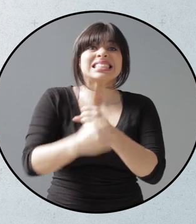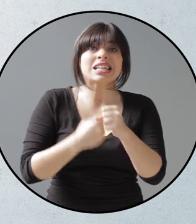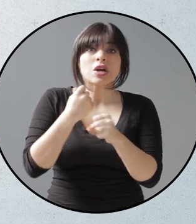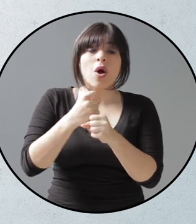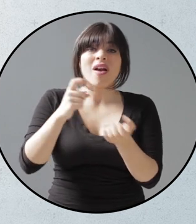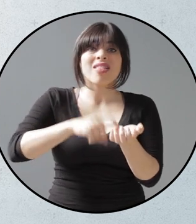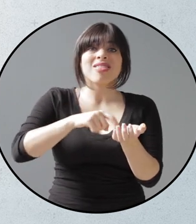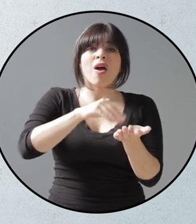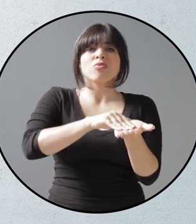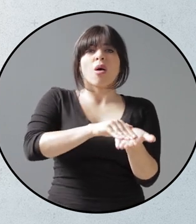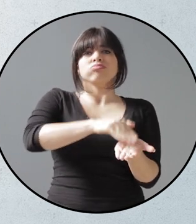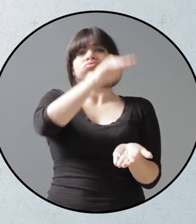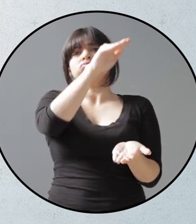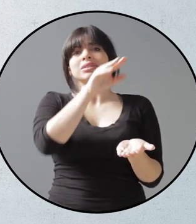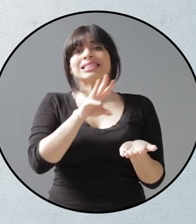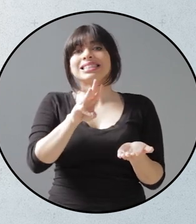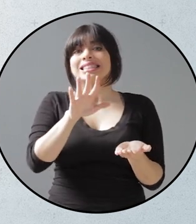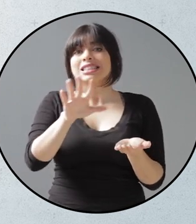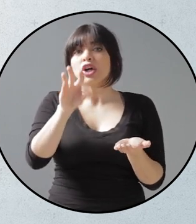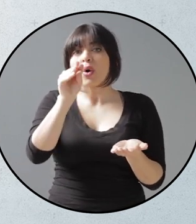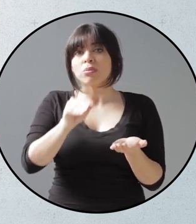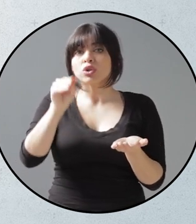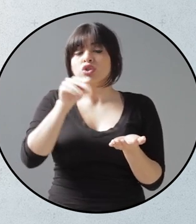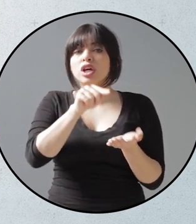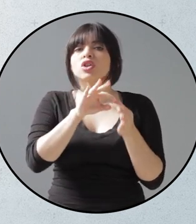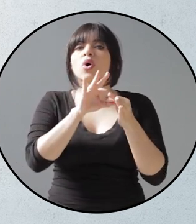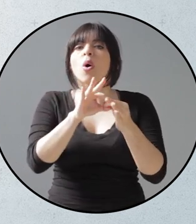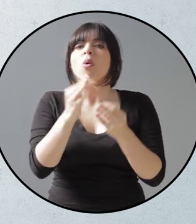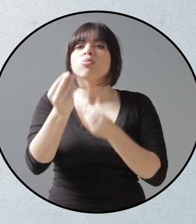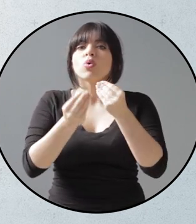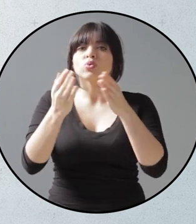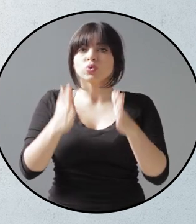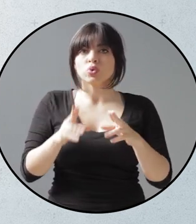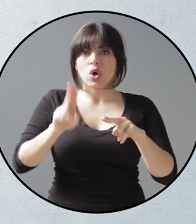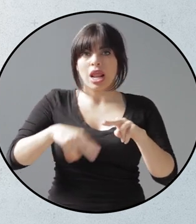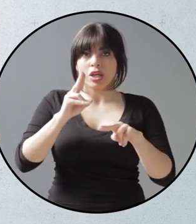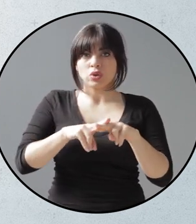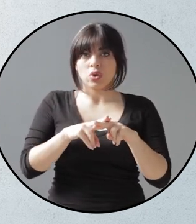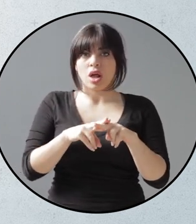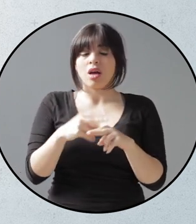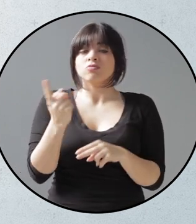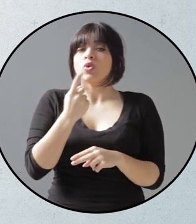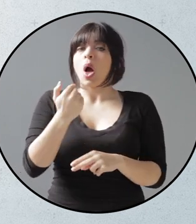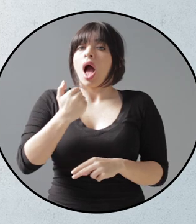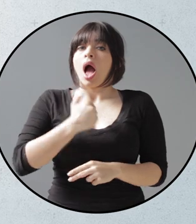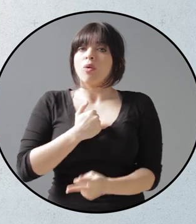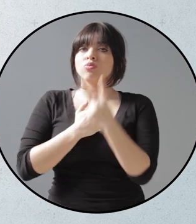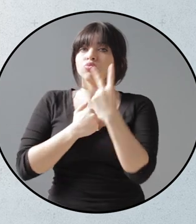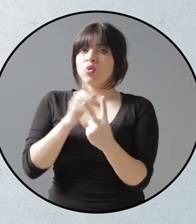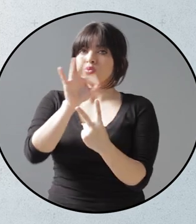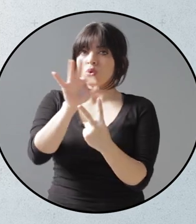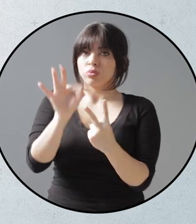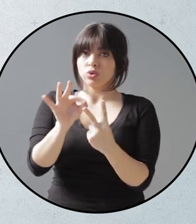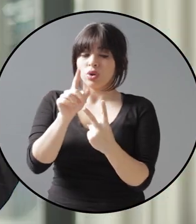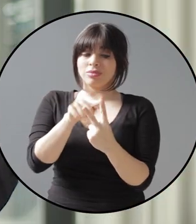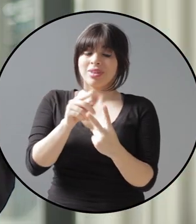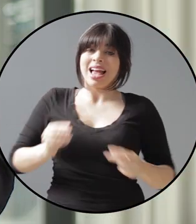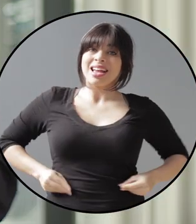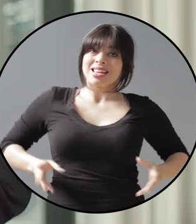el tamaño de la deuda alcanzará un 65% de la producción nacional. Solo hay dos caminos.